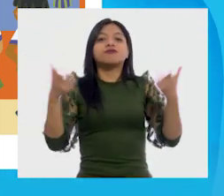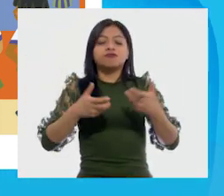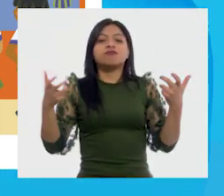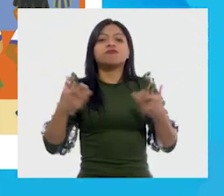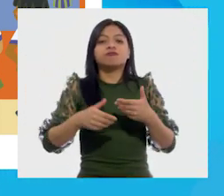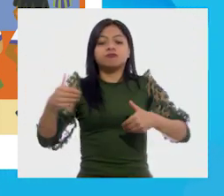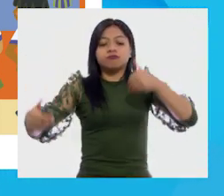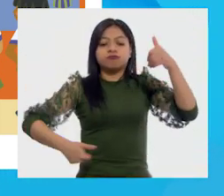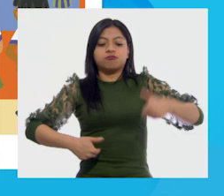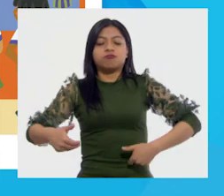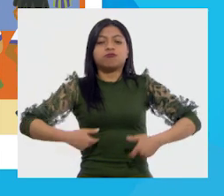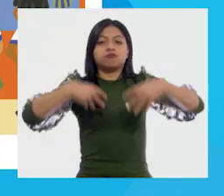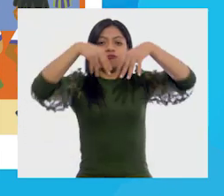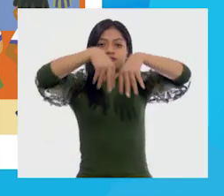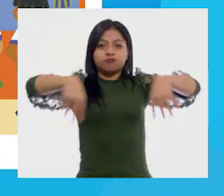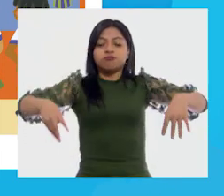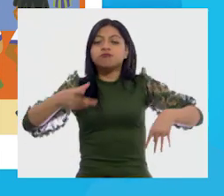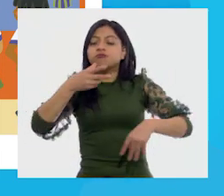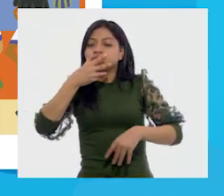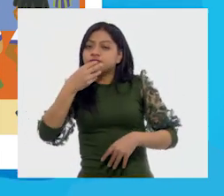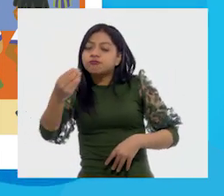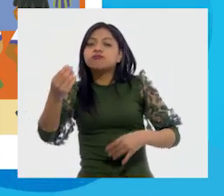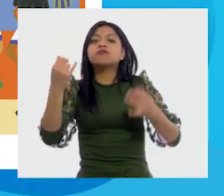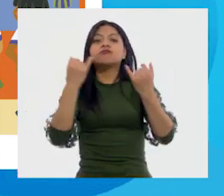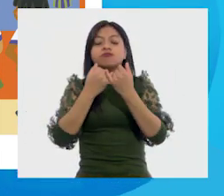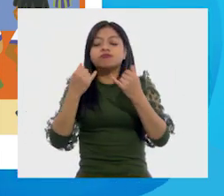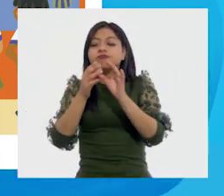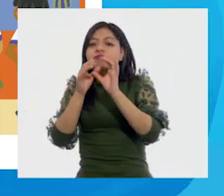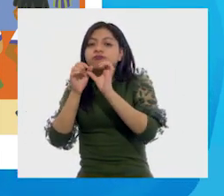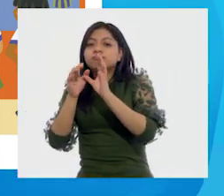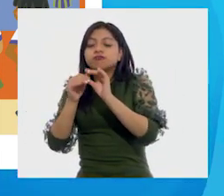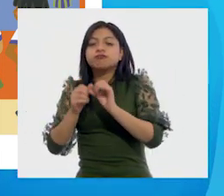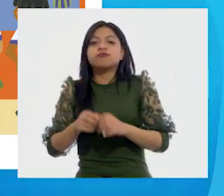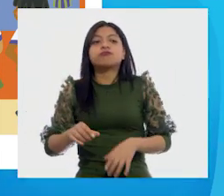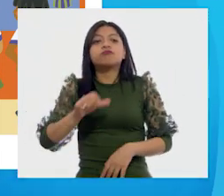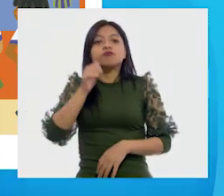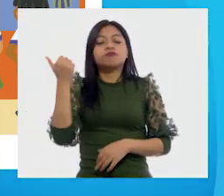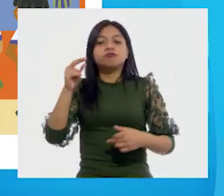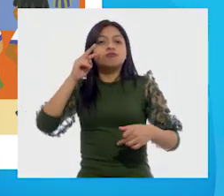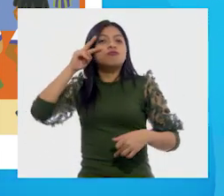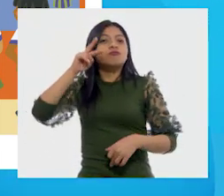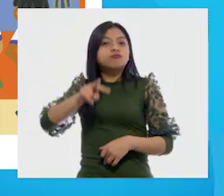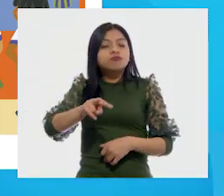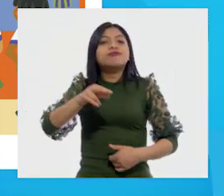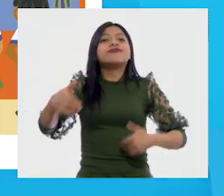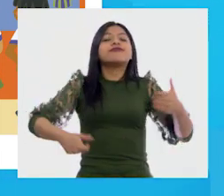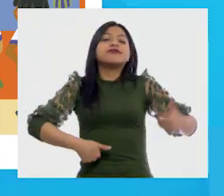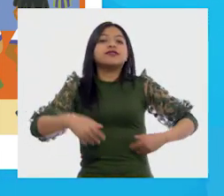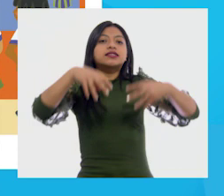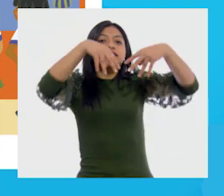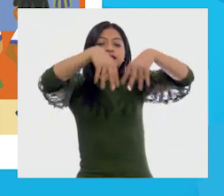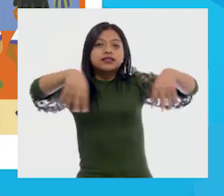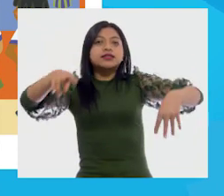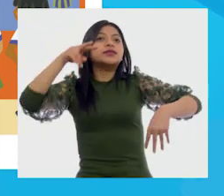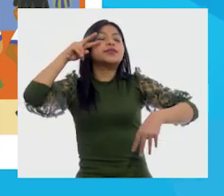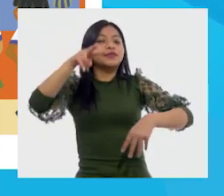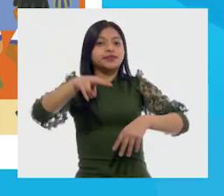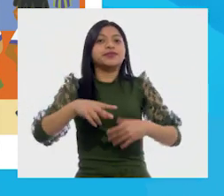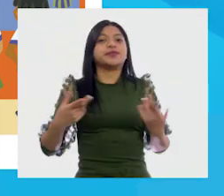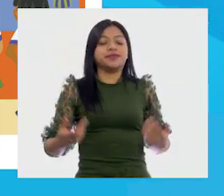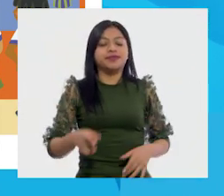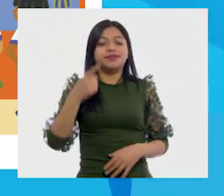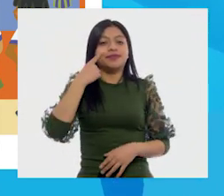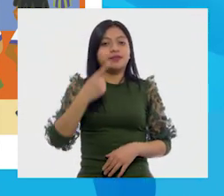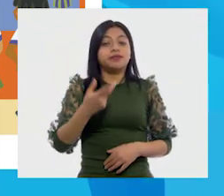zorra y la cigüeña y están otros observando cómo la están presentando. Entonces vamos a ver